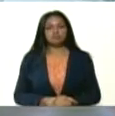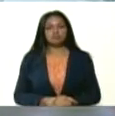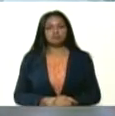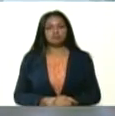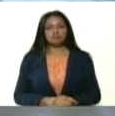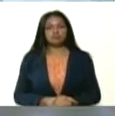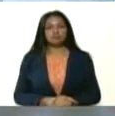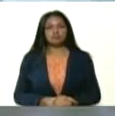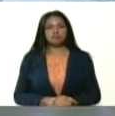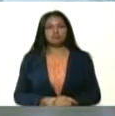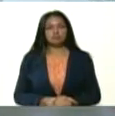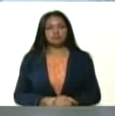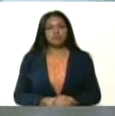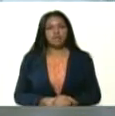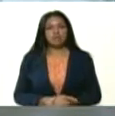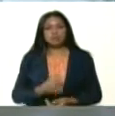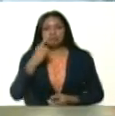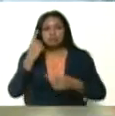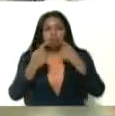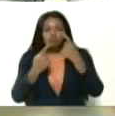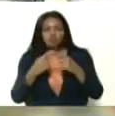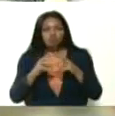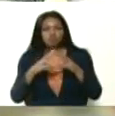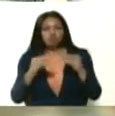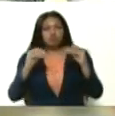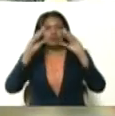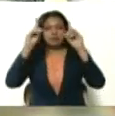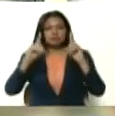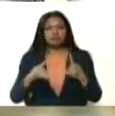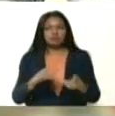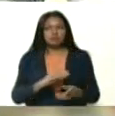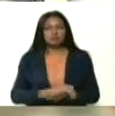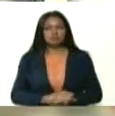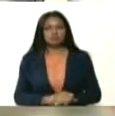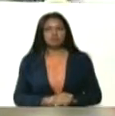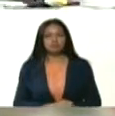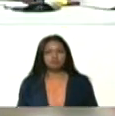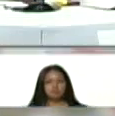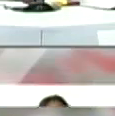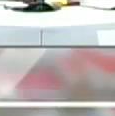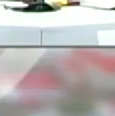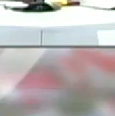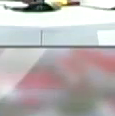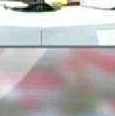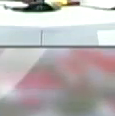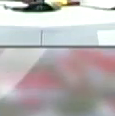Bueno, hay que hacerle seguimiento a todas las decisiones, a todos los planes.